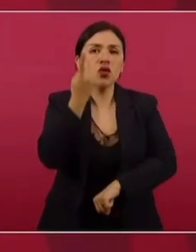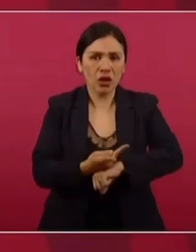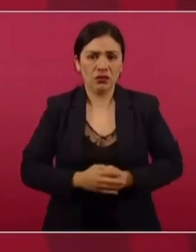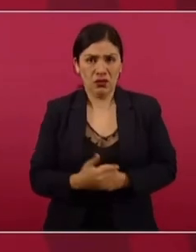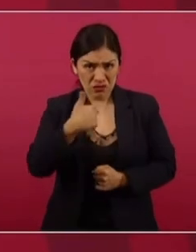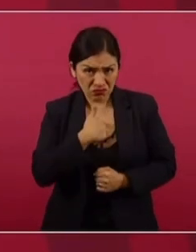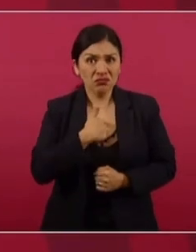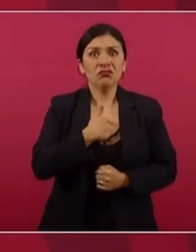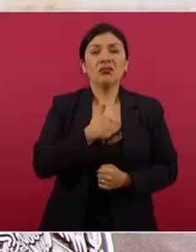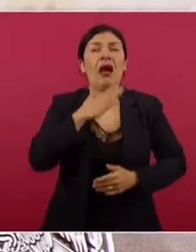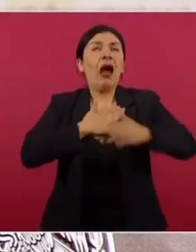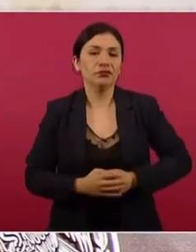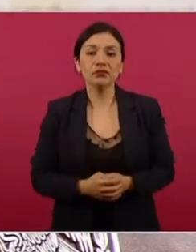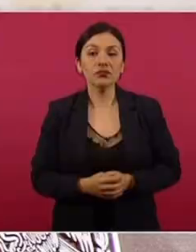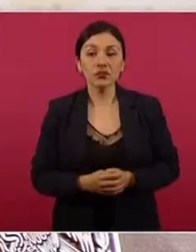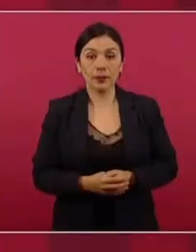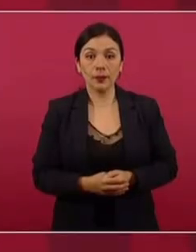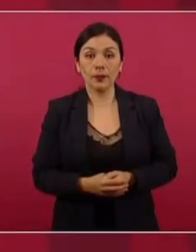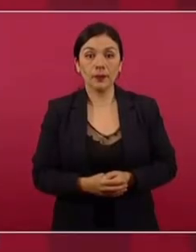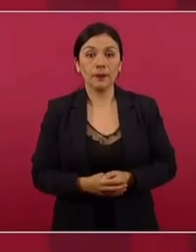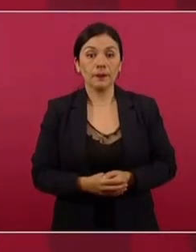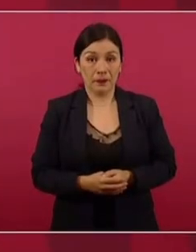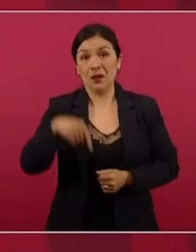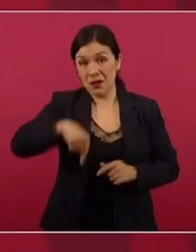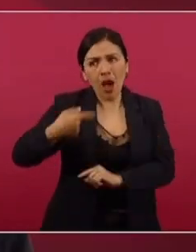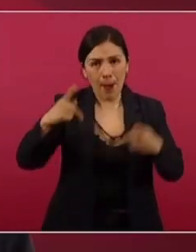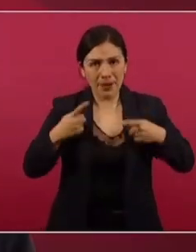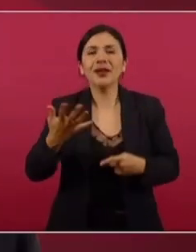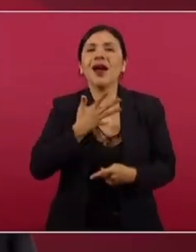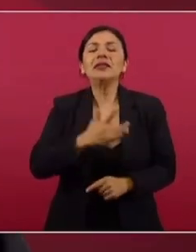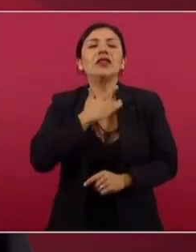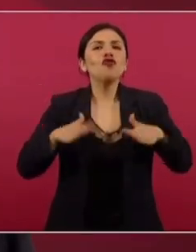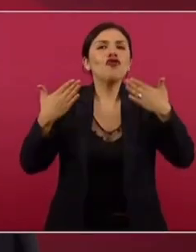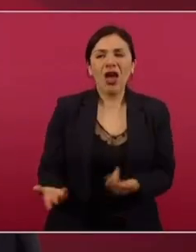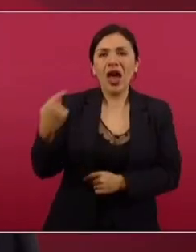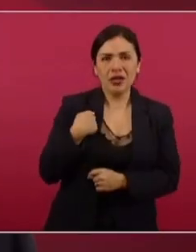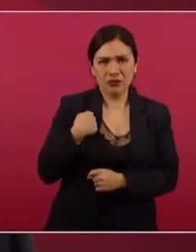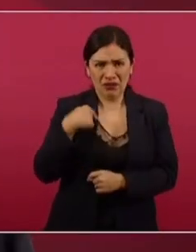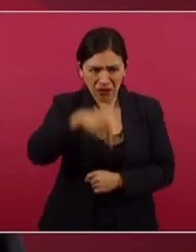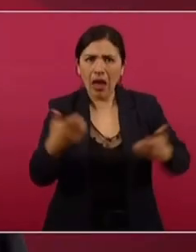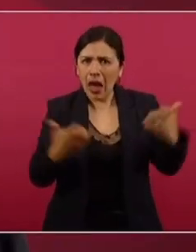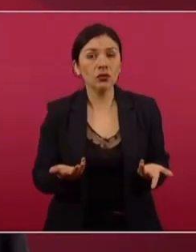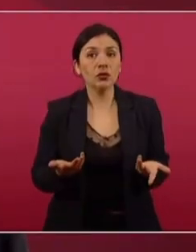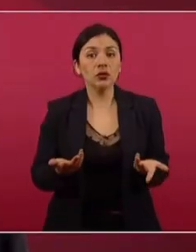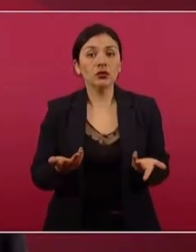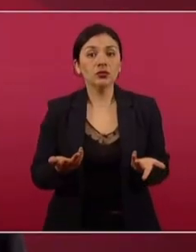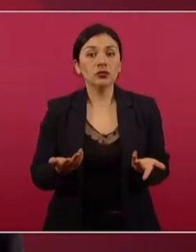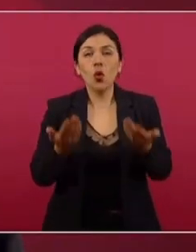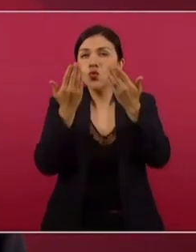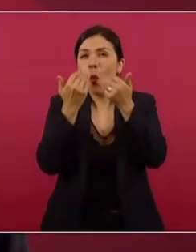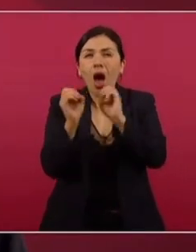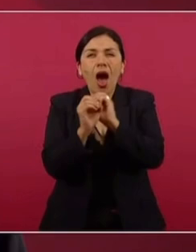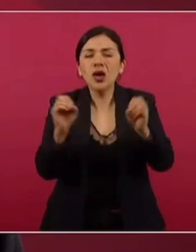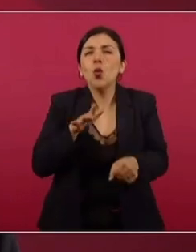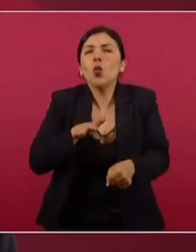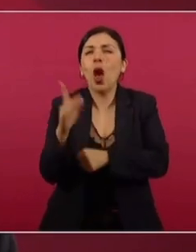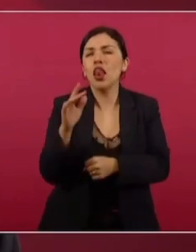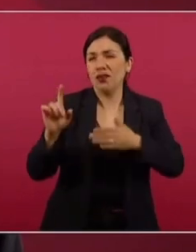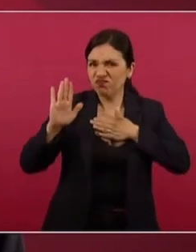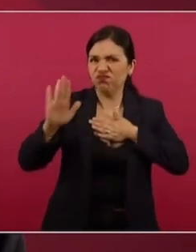Nosotros no nos vamos a alcanzar y el país se está transformando. Y hemos avanzado. Y no hay un compromiso